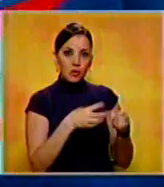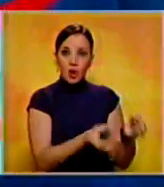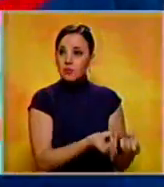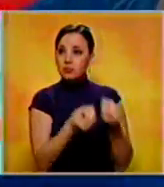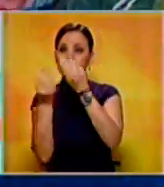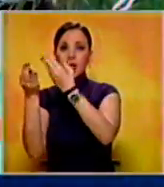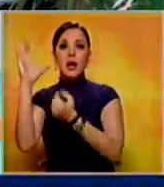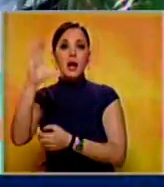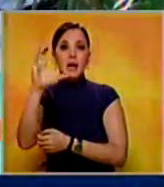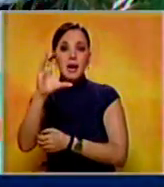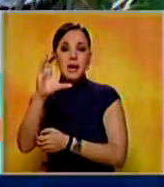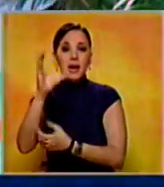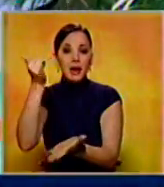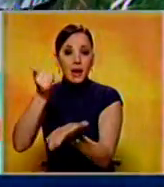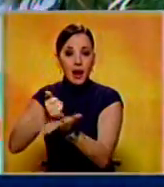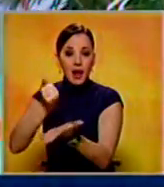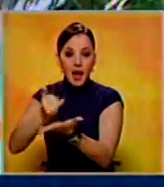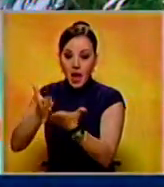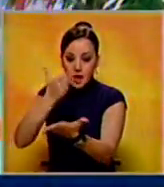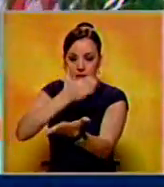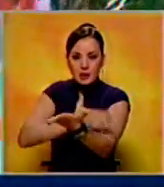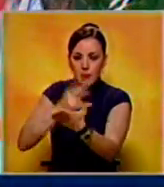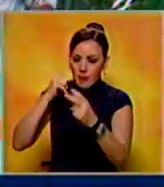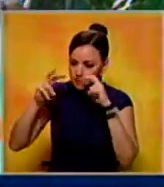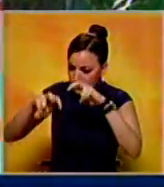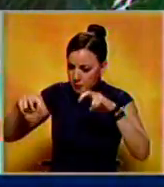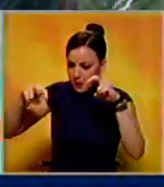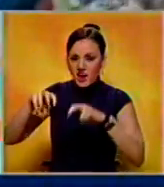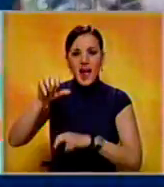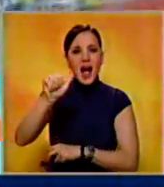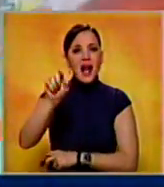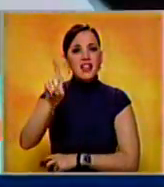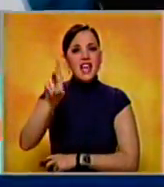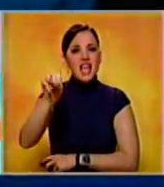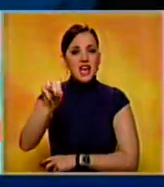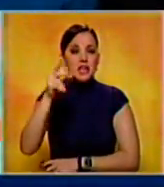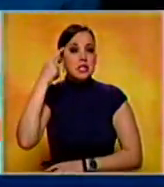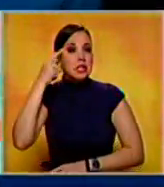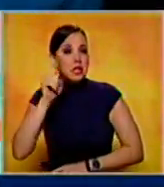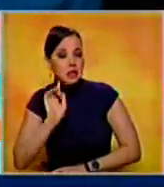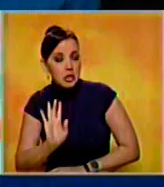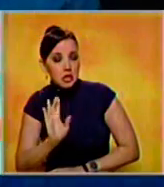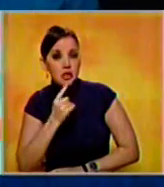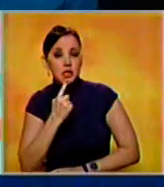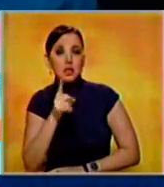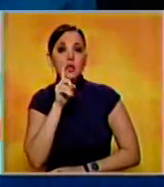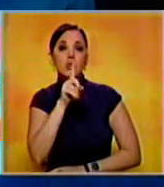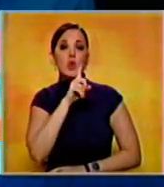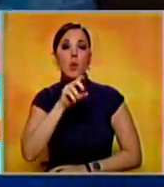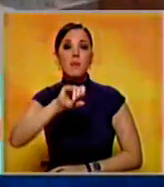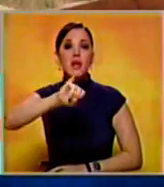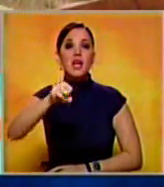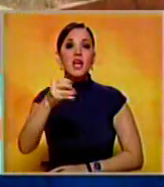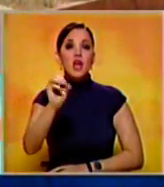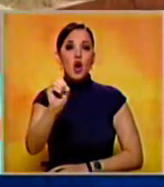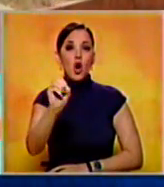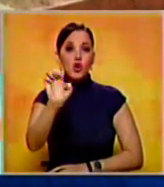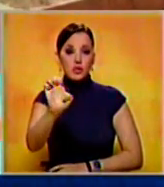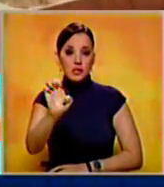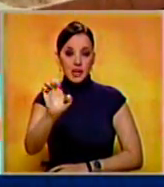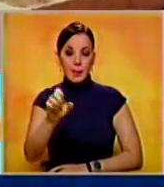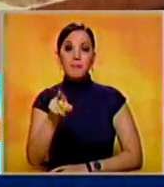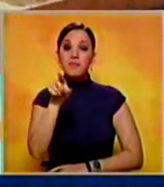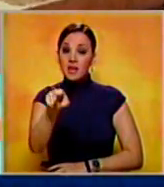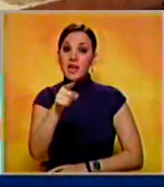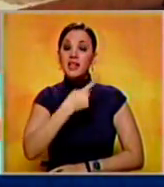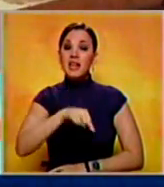ADN y así confirmar su identidad. Supuestamente la víctima respondía al nombre de José Daniel Castillo, de 30 años, quien era